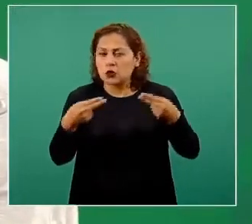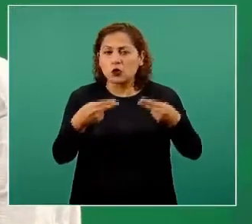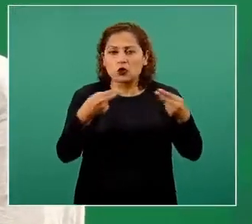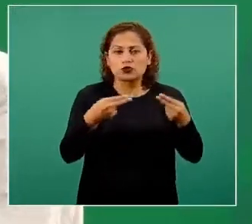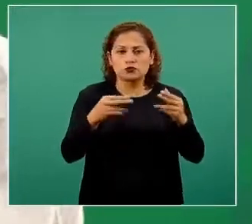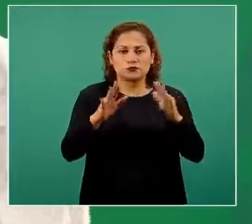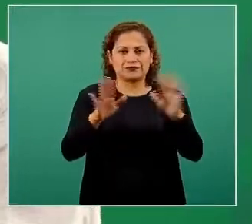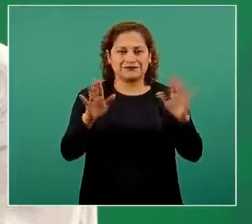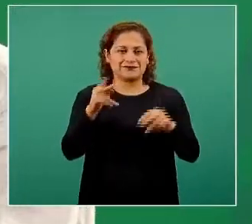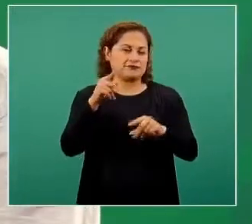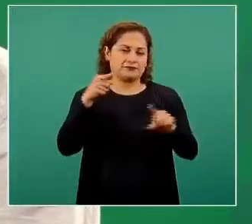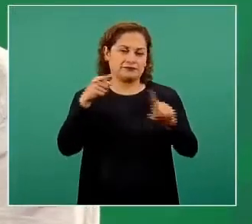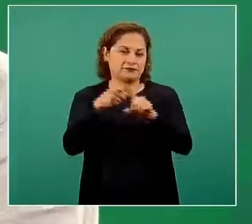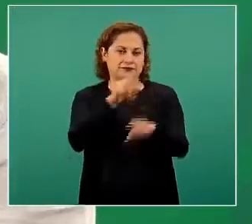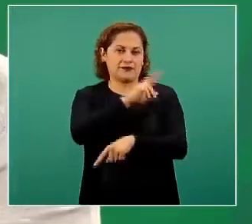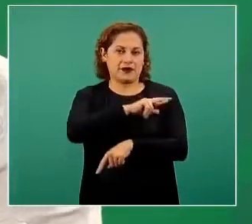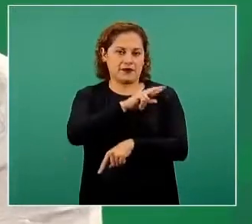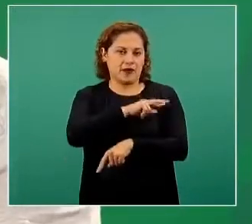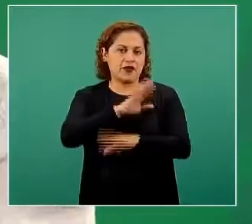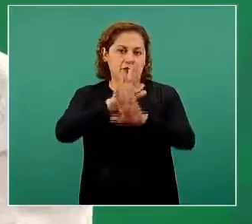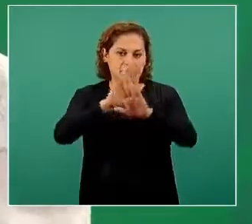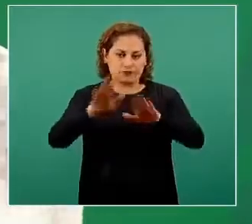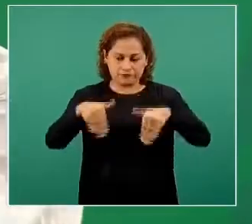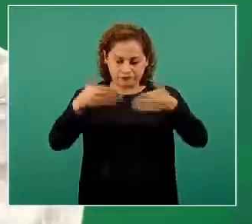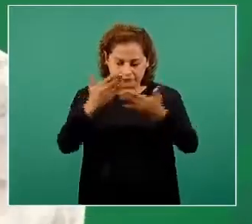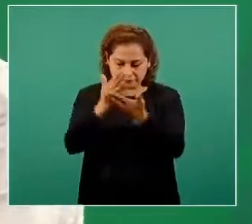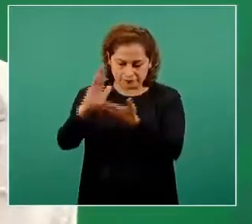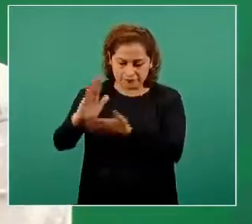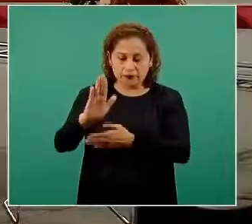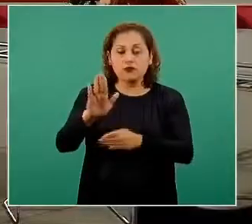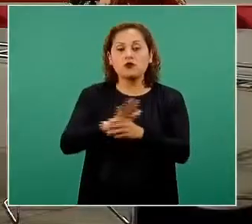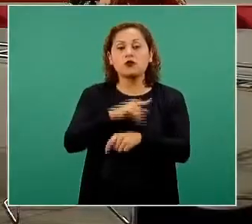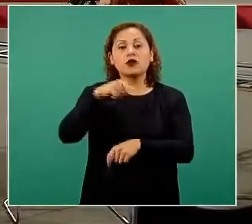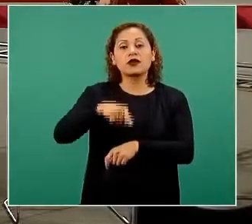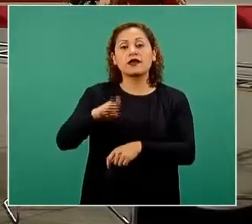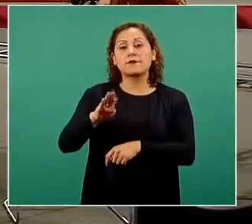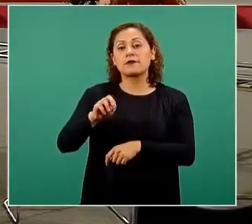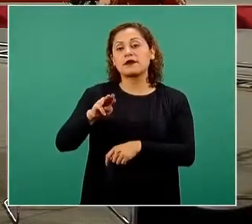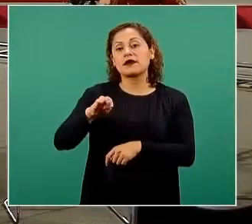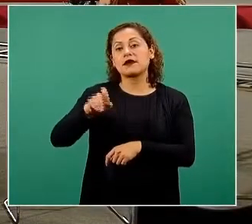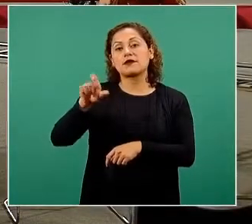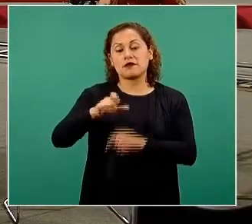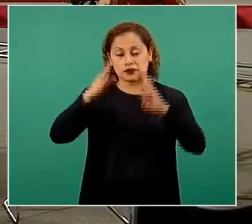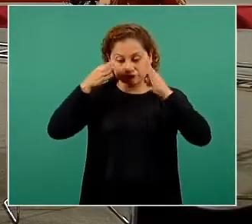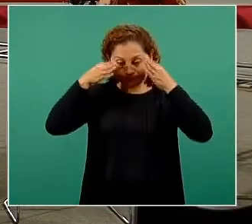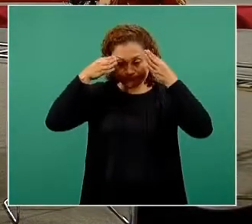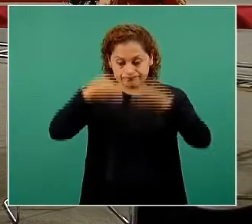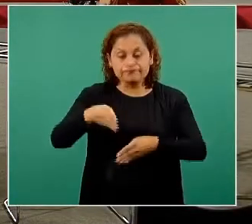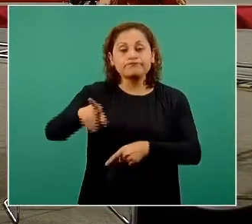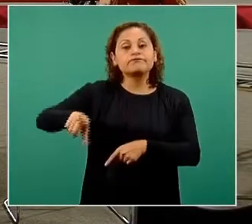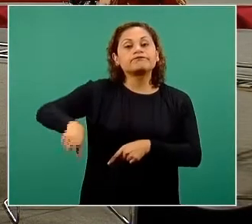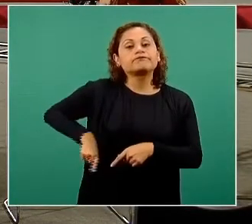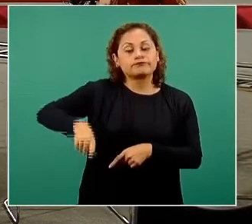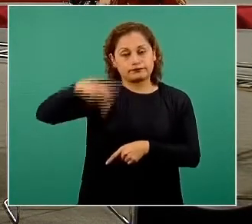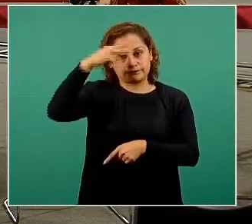privado porque Virmex es una empresa que trabaja para el interés público. Y un tercer beneficio